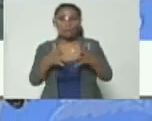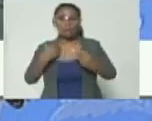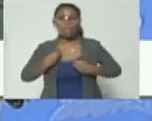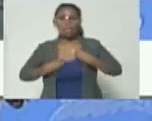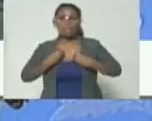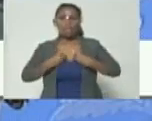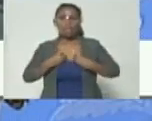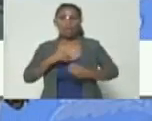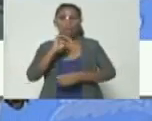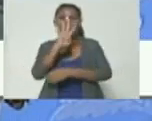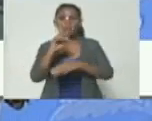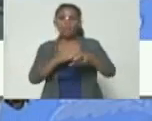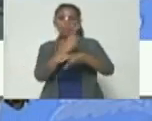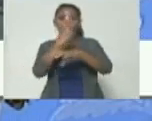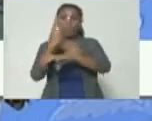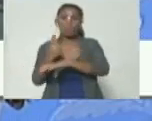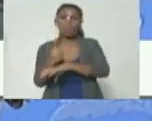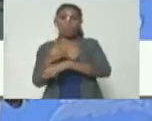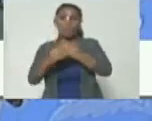cuatro drones que fueron